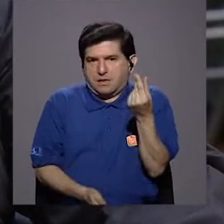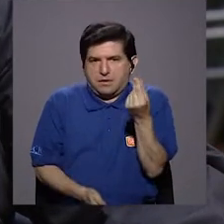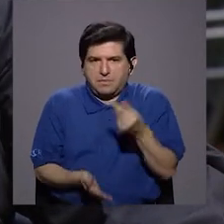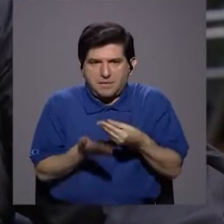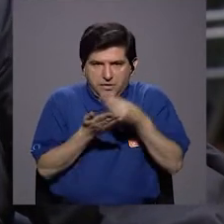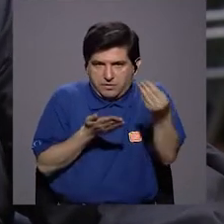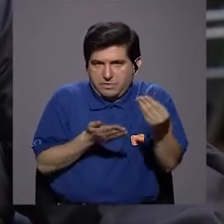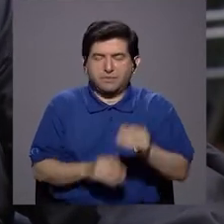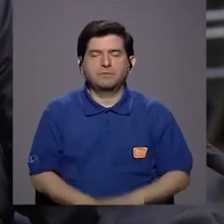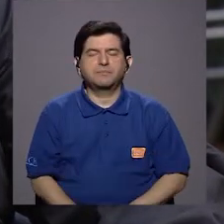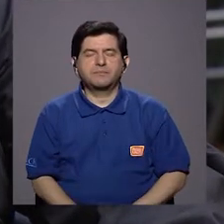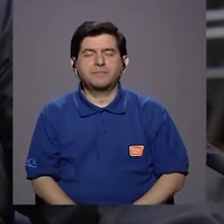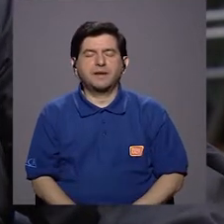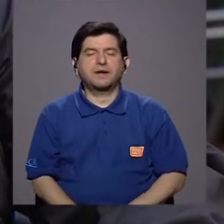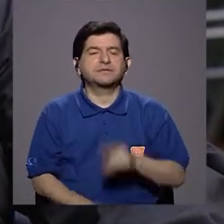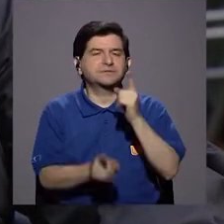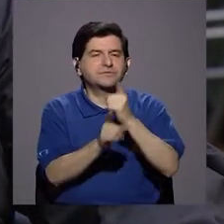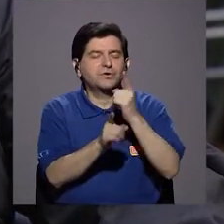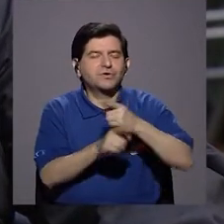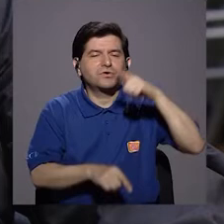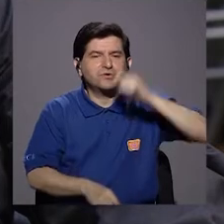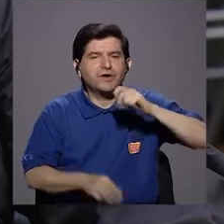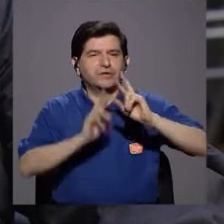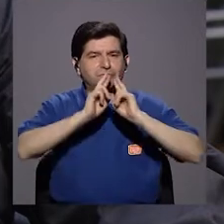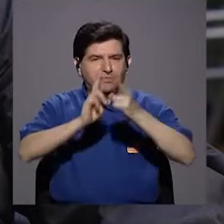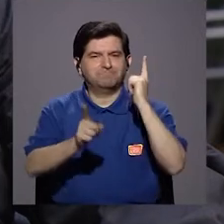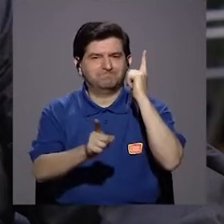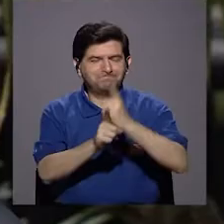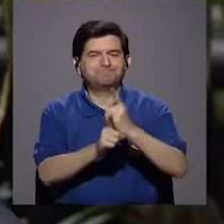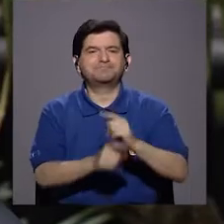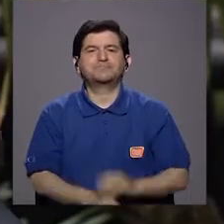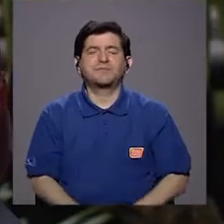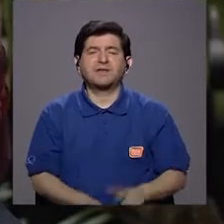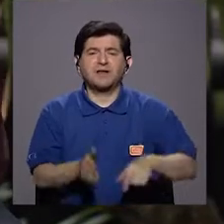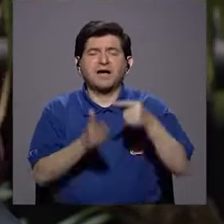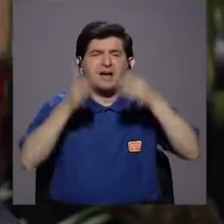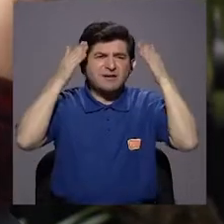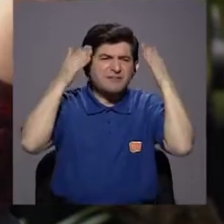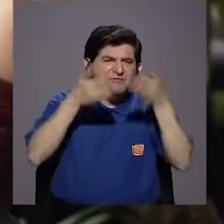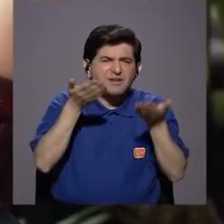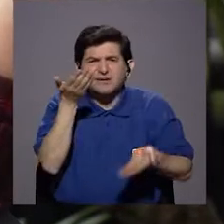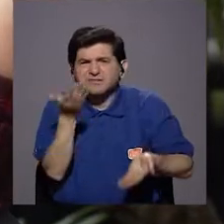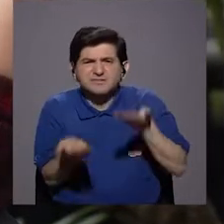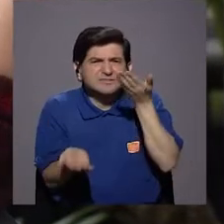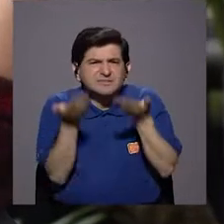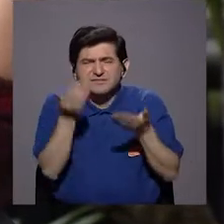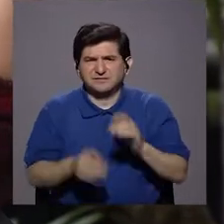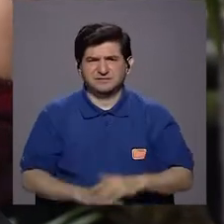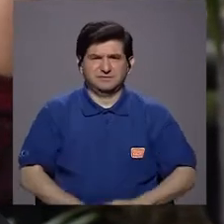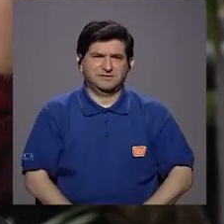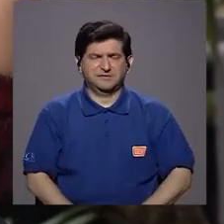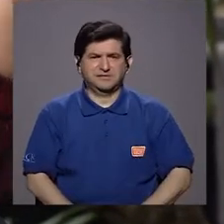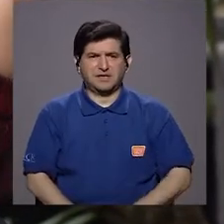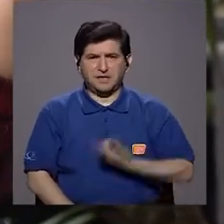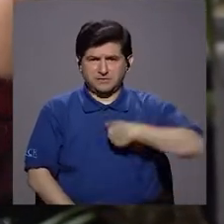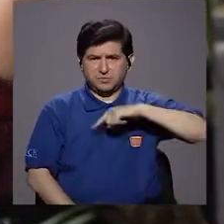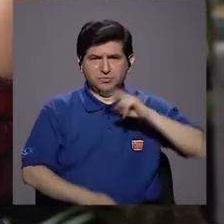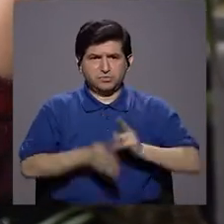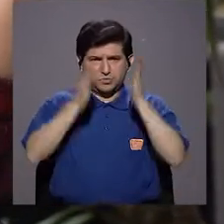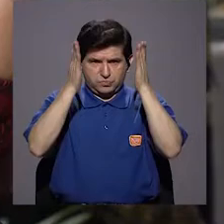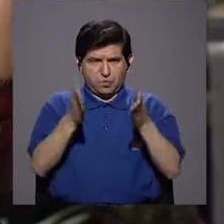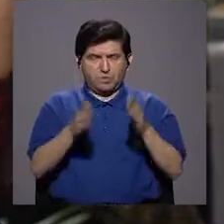costo. Entonces, la respuesta es un adecuado cepillado. A veces nos enfocamos mucho como, verdad, como